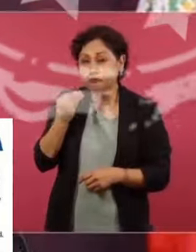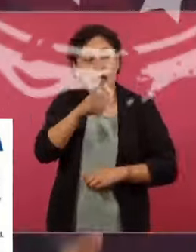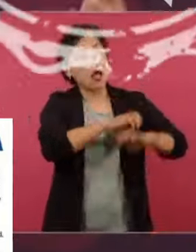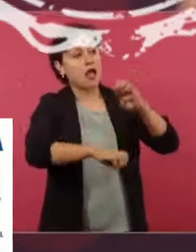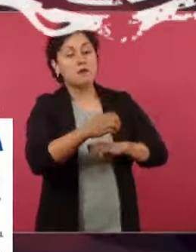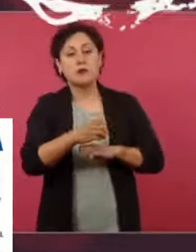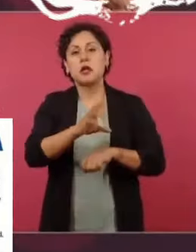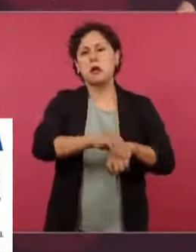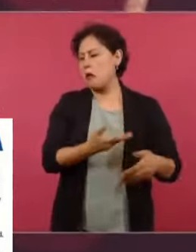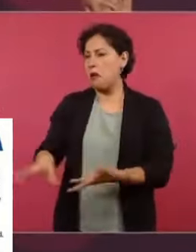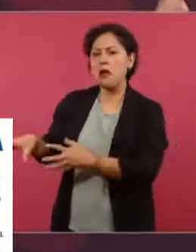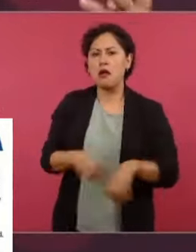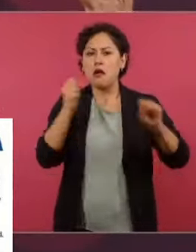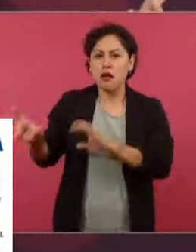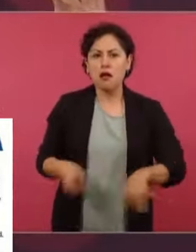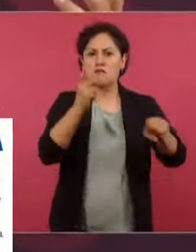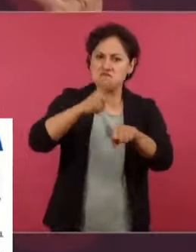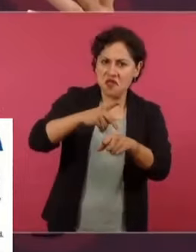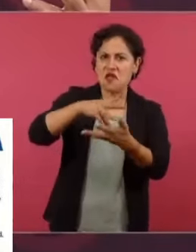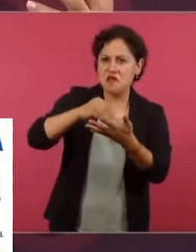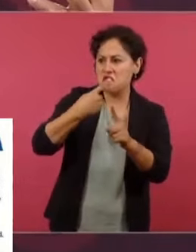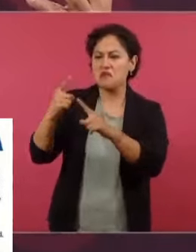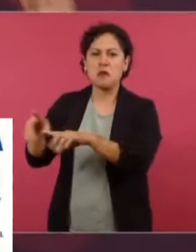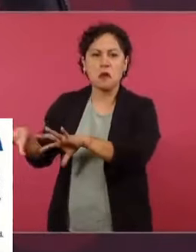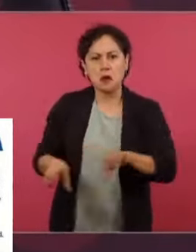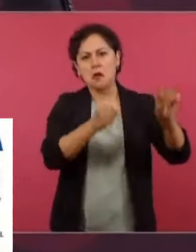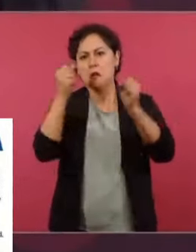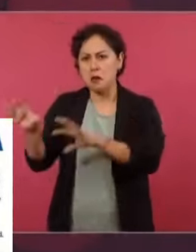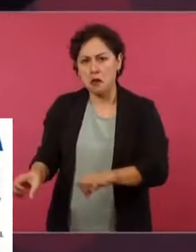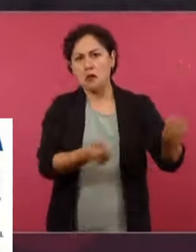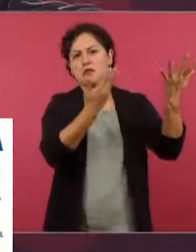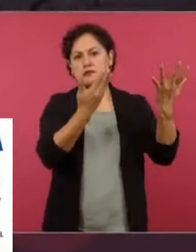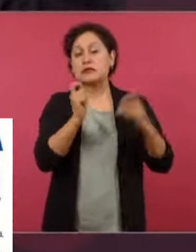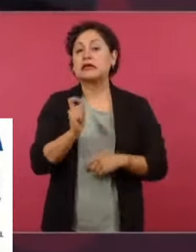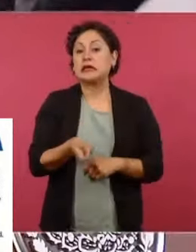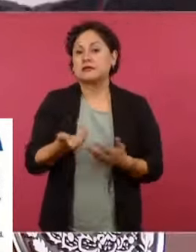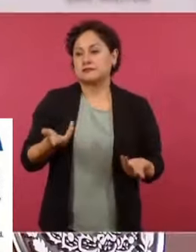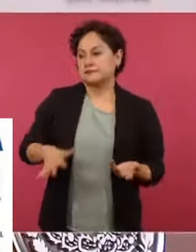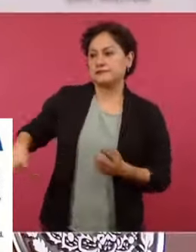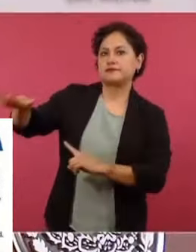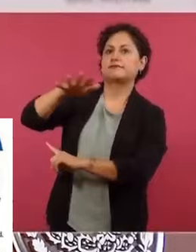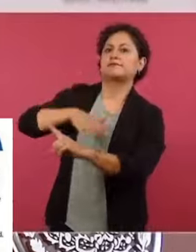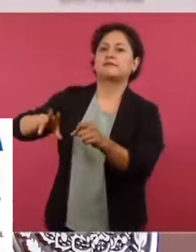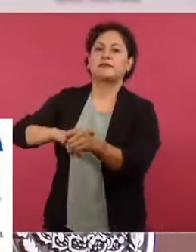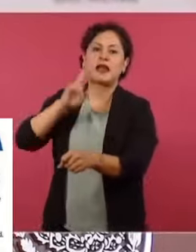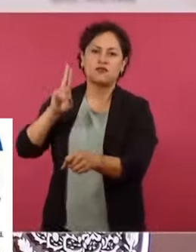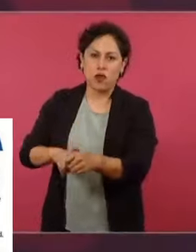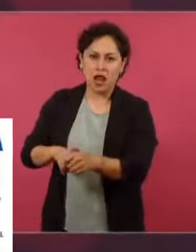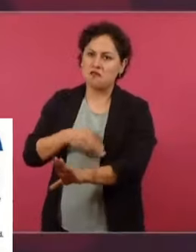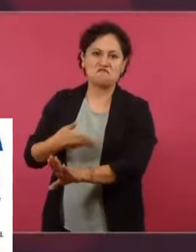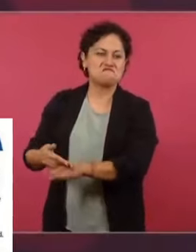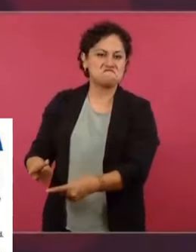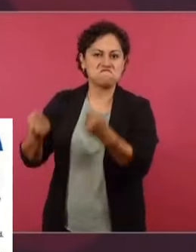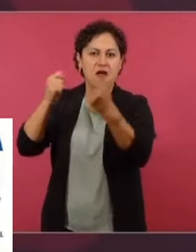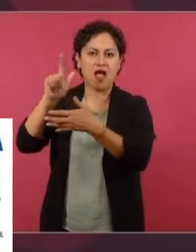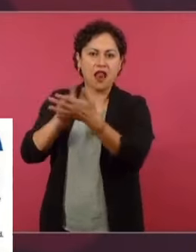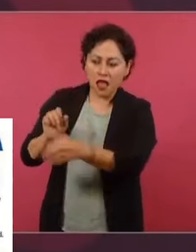Entonces empiezan a extraer material, violan todas las leyes ecológicas